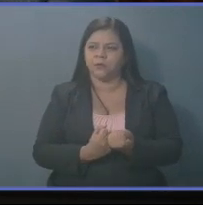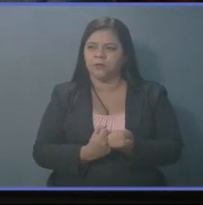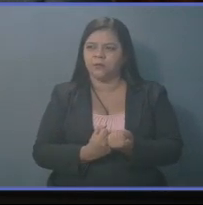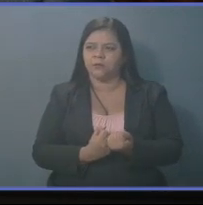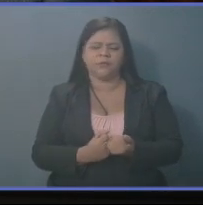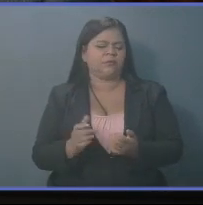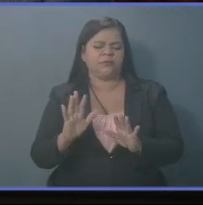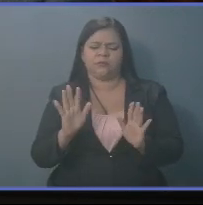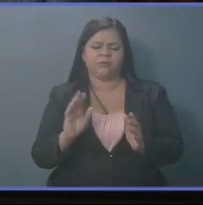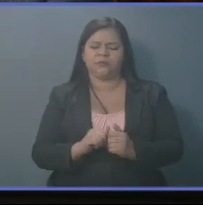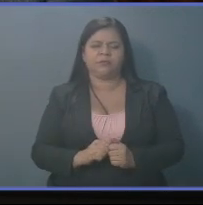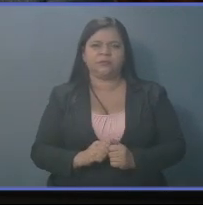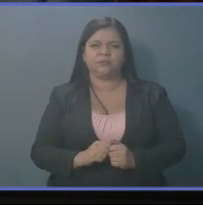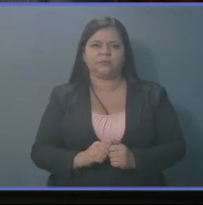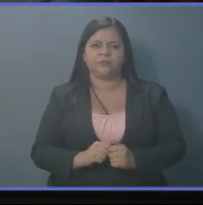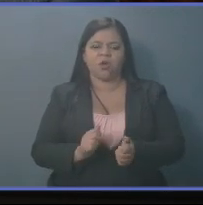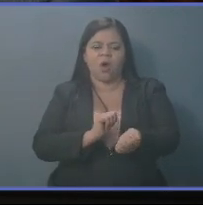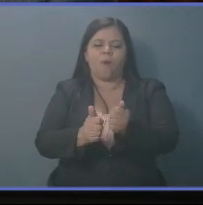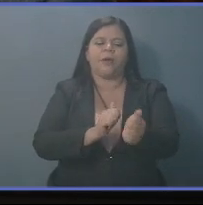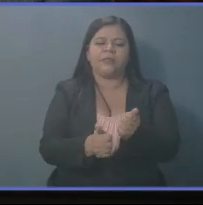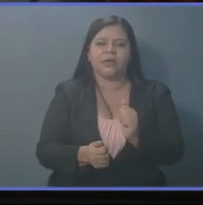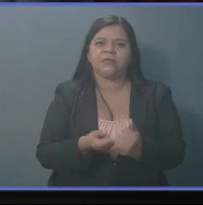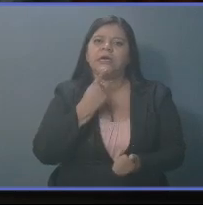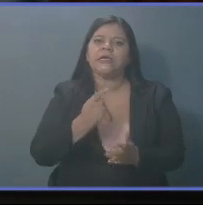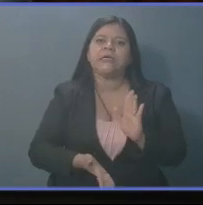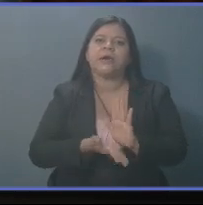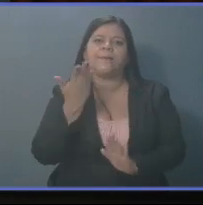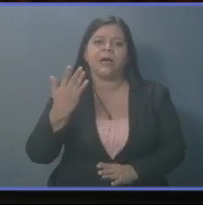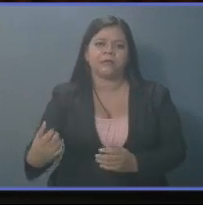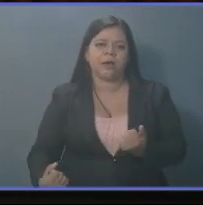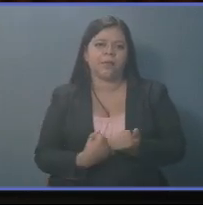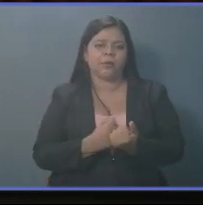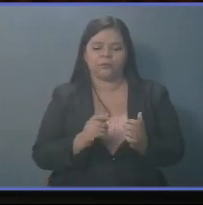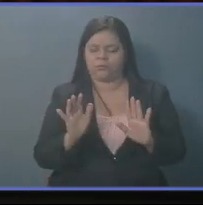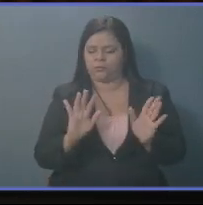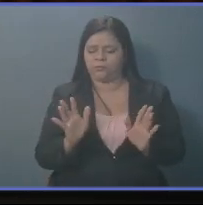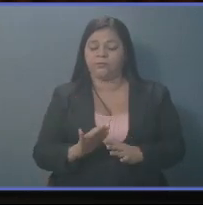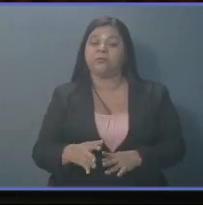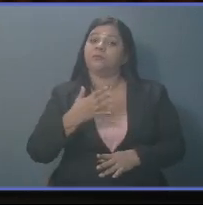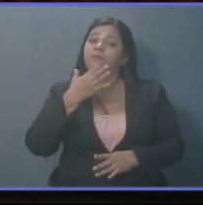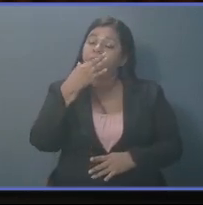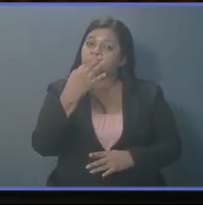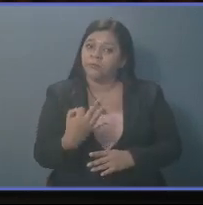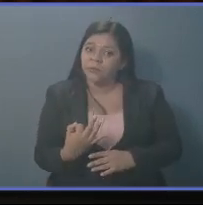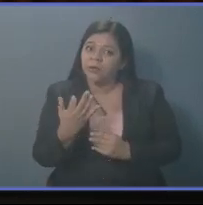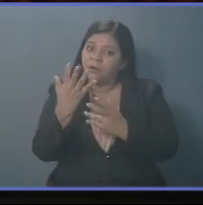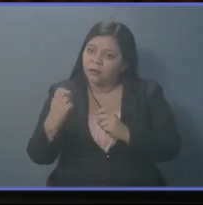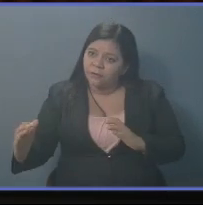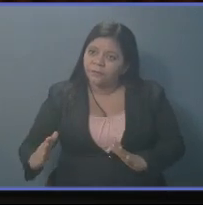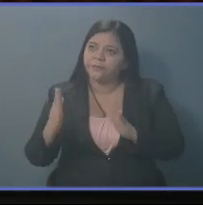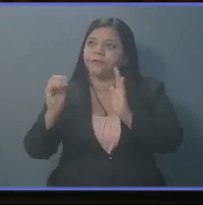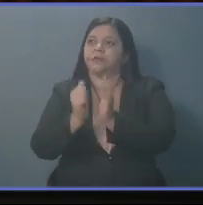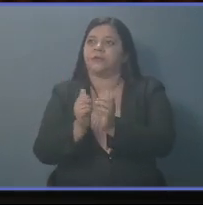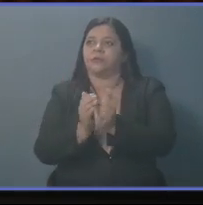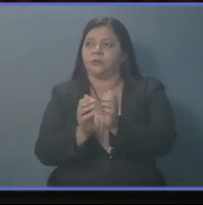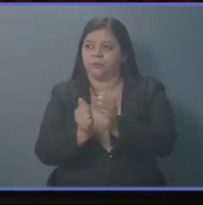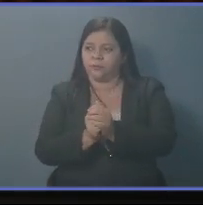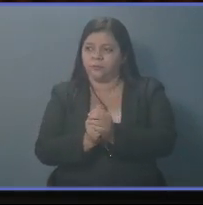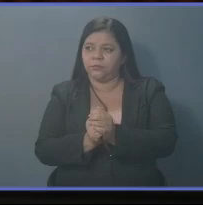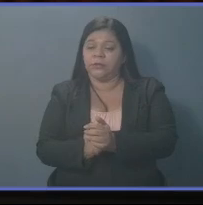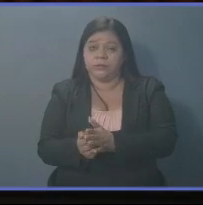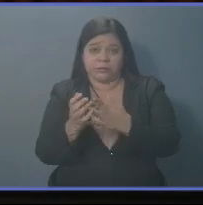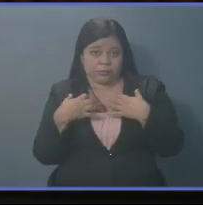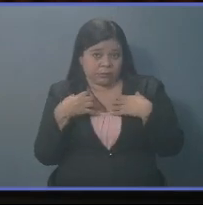No es concurso. Del que tenga más respaldo. Es la seriedad de enfrentar la crisis. La crisis